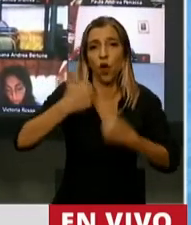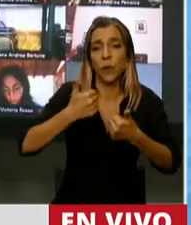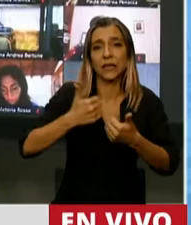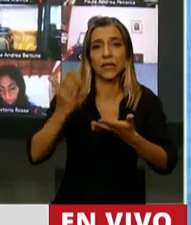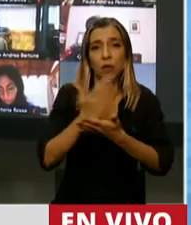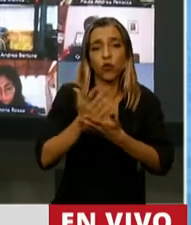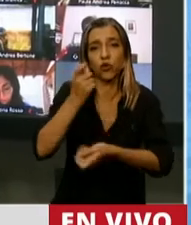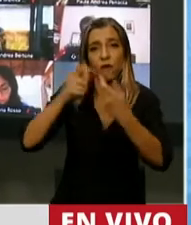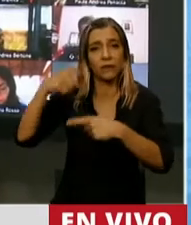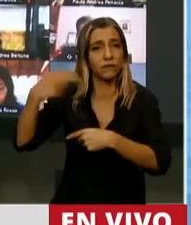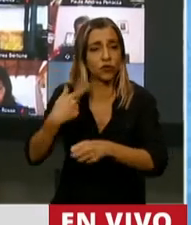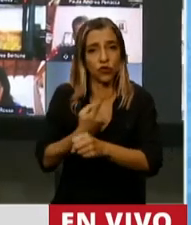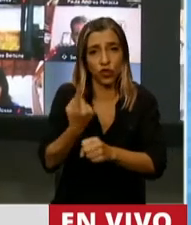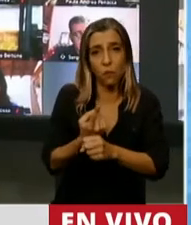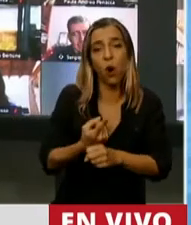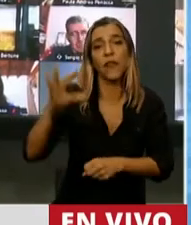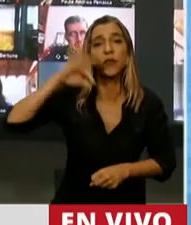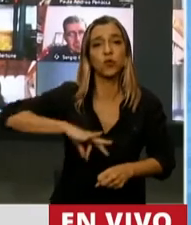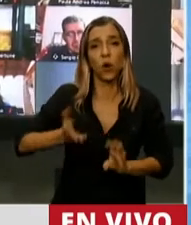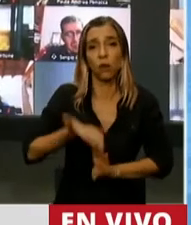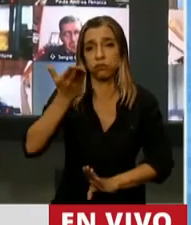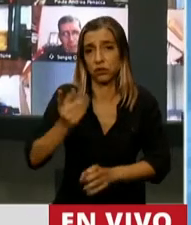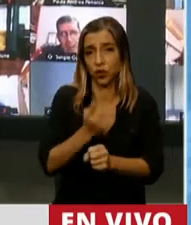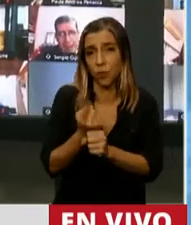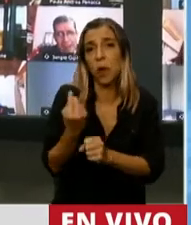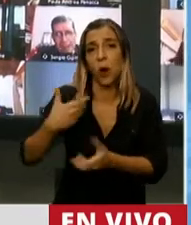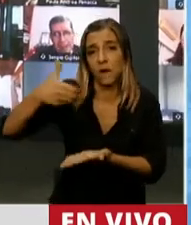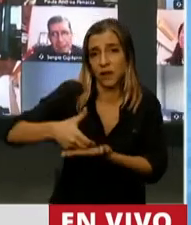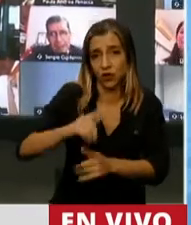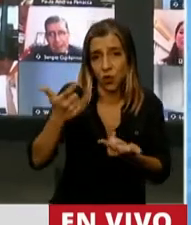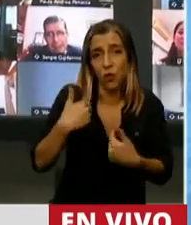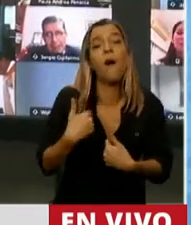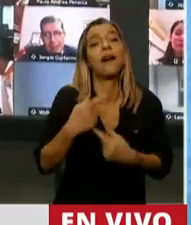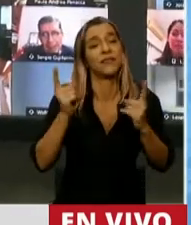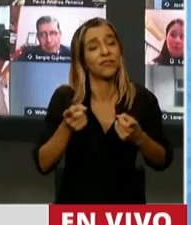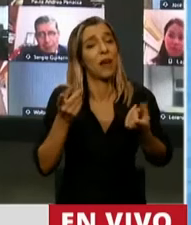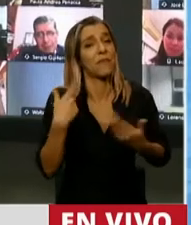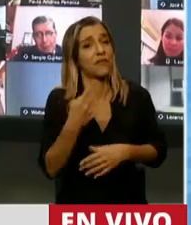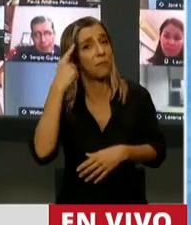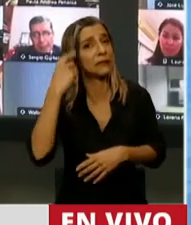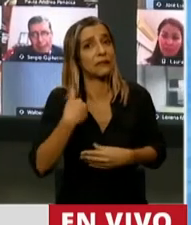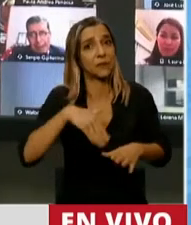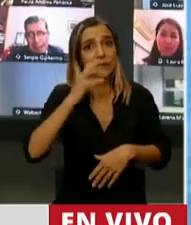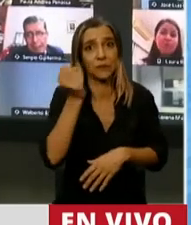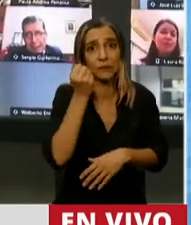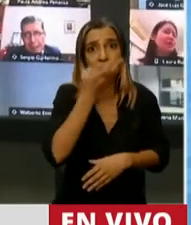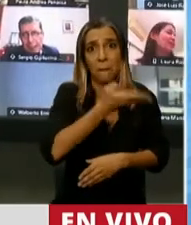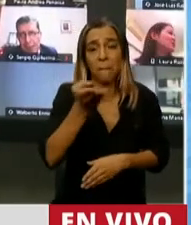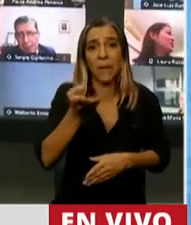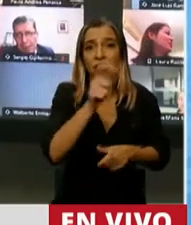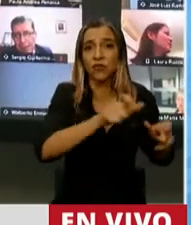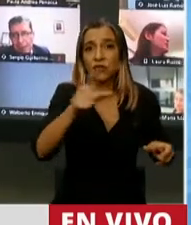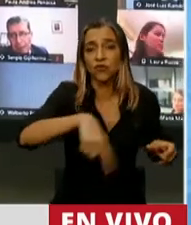buenos salarios si no hay inversión. Pero también el recurso humano. Y esto para ahí se ve menos, o se ve mucho más, tal vez se ve más.